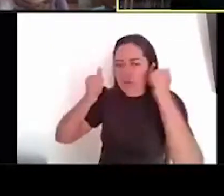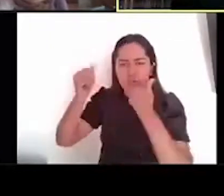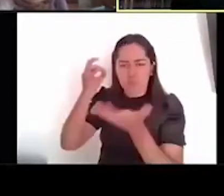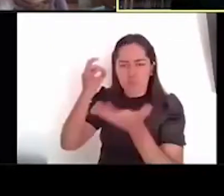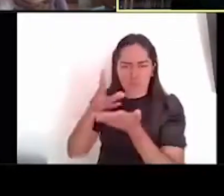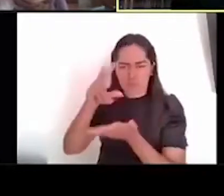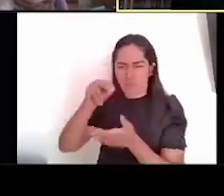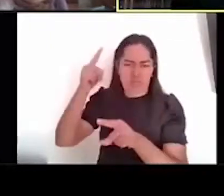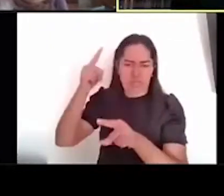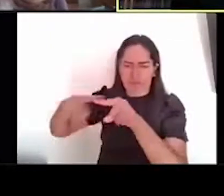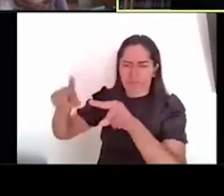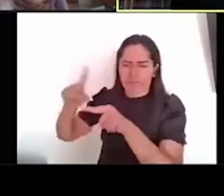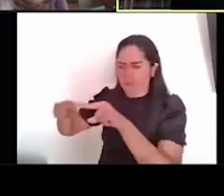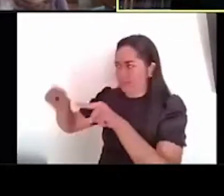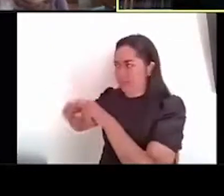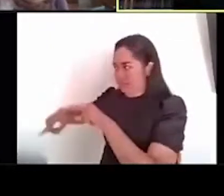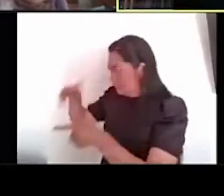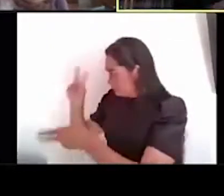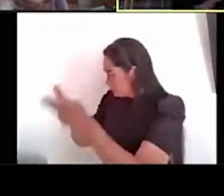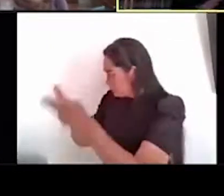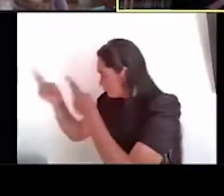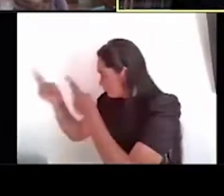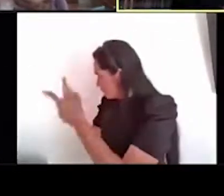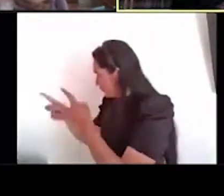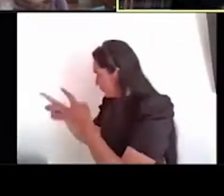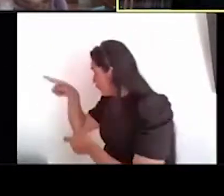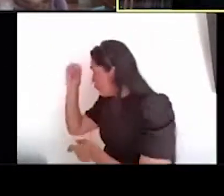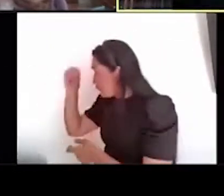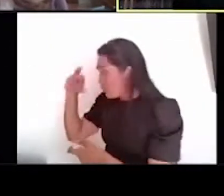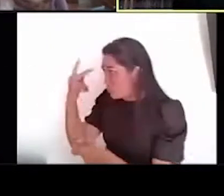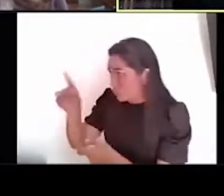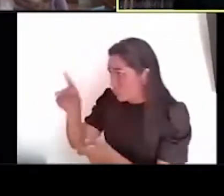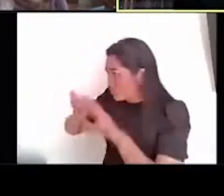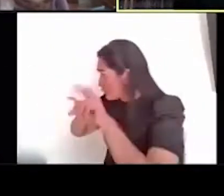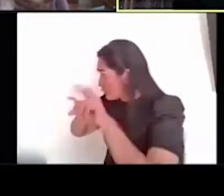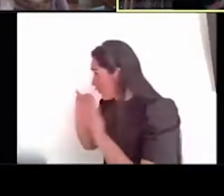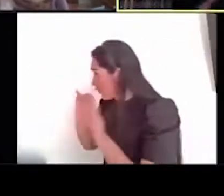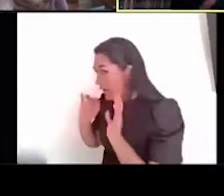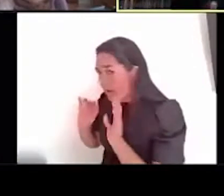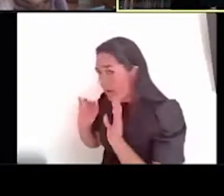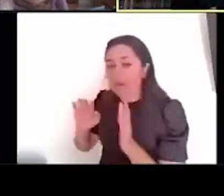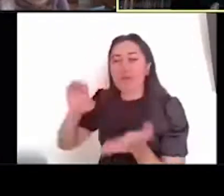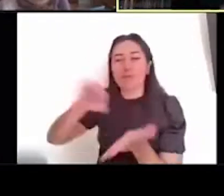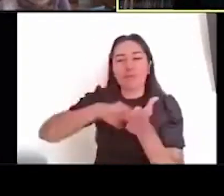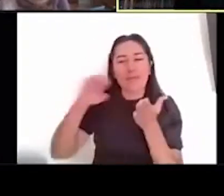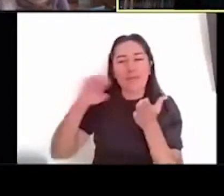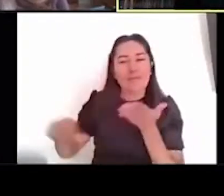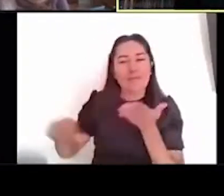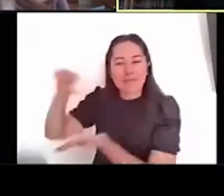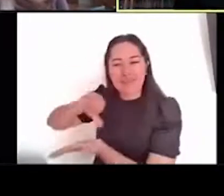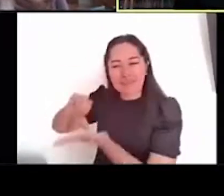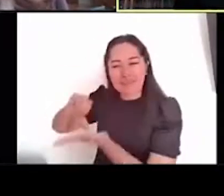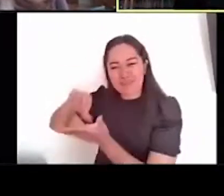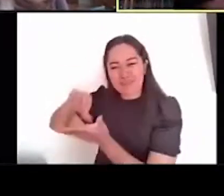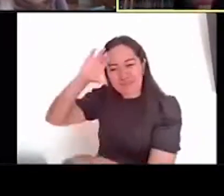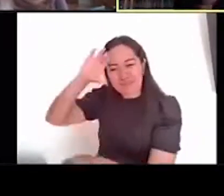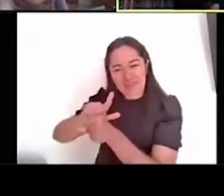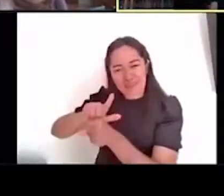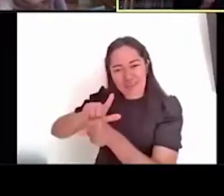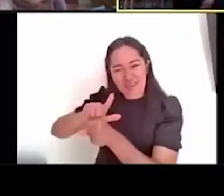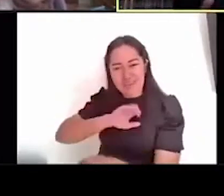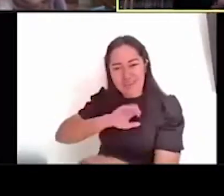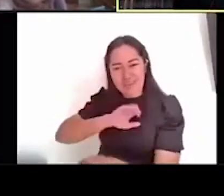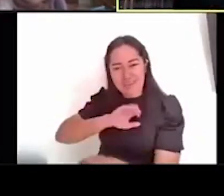el hecho que se puedan exhibir algunos espacios, como el centro cultural de España, que se convirtió en museo subterráneo, y los otros